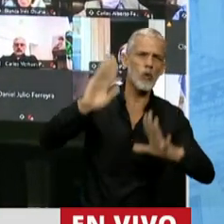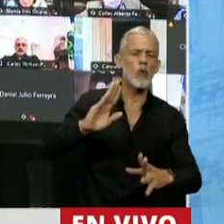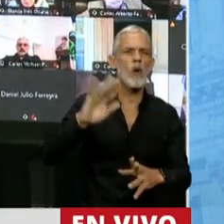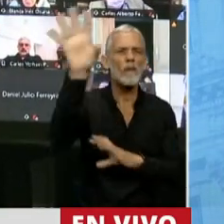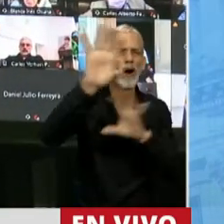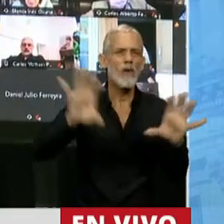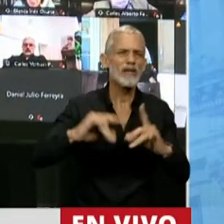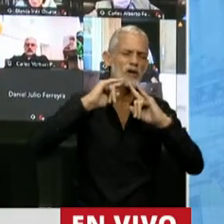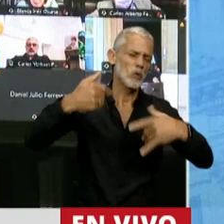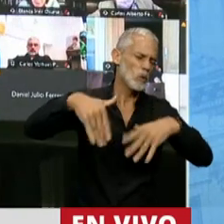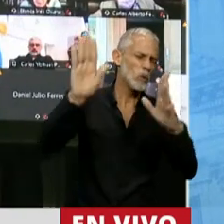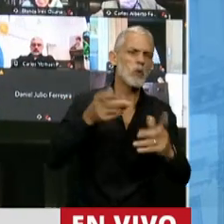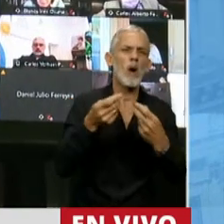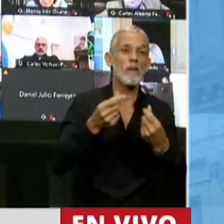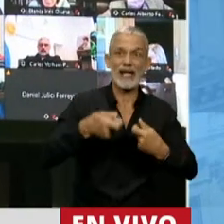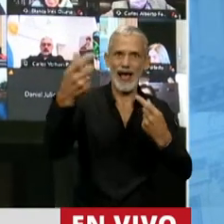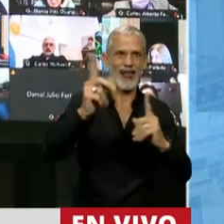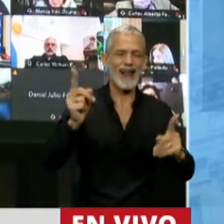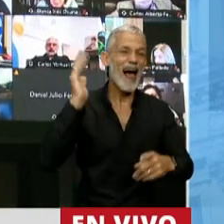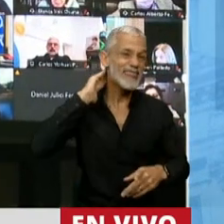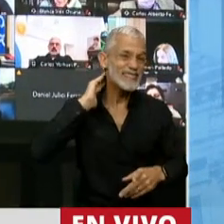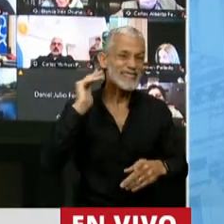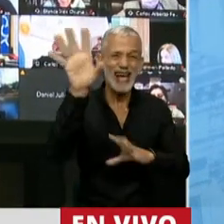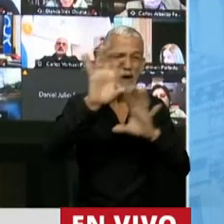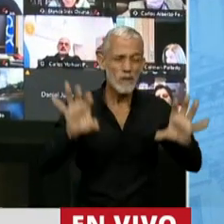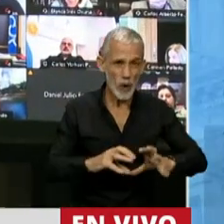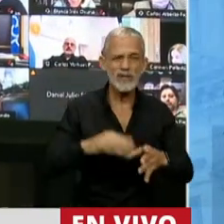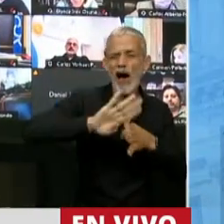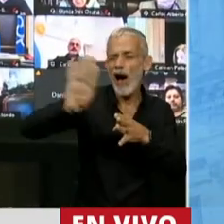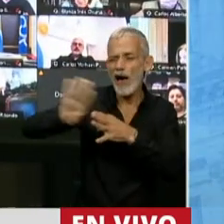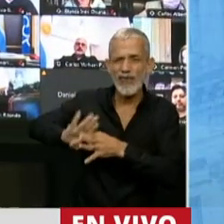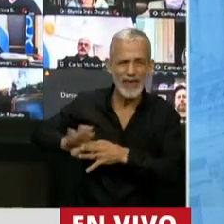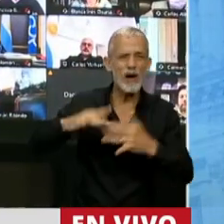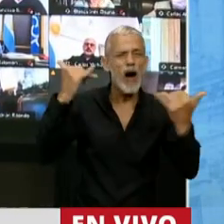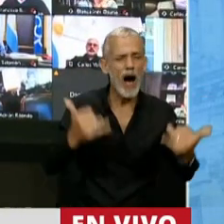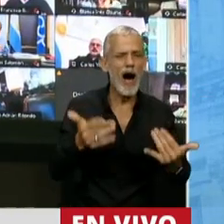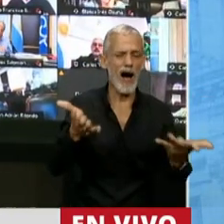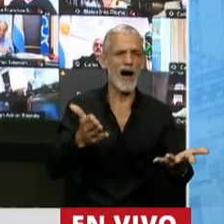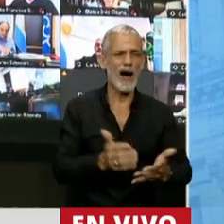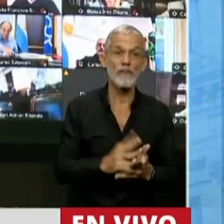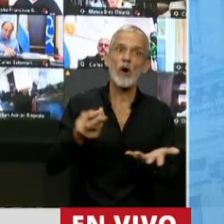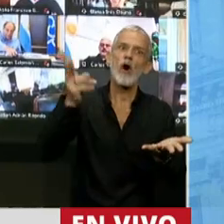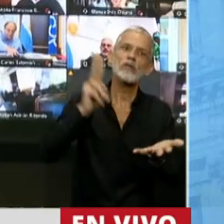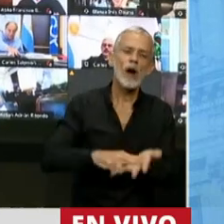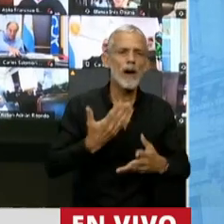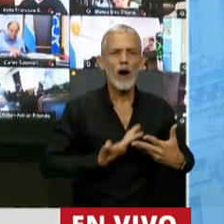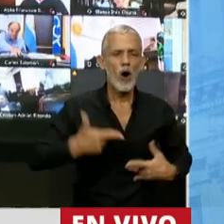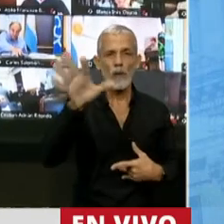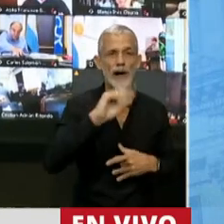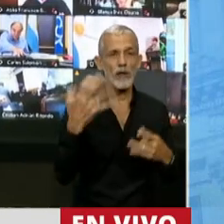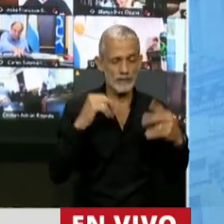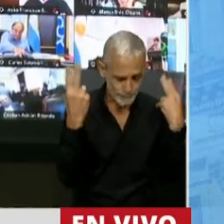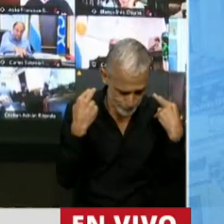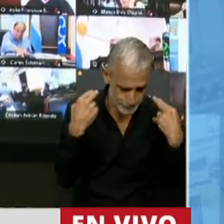recursos. Los que nos dejaron 16 provincias en rojo. Los que han vuelto a poner de rodillas a los gobernadores y a